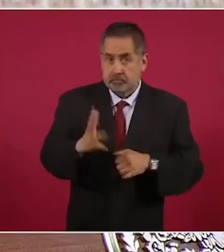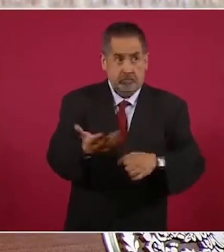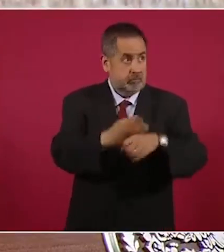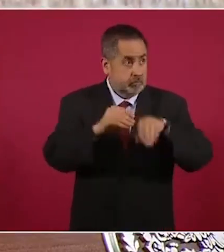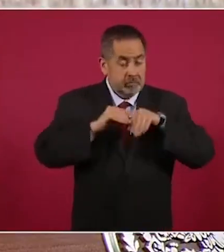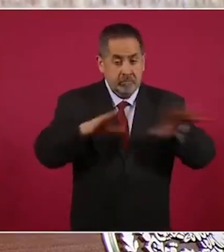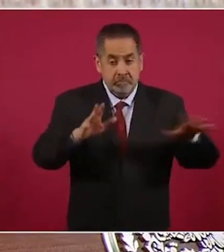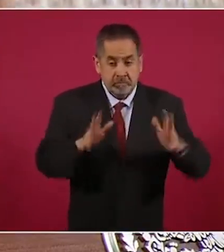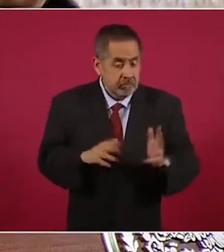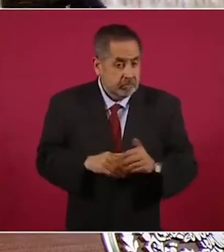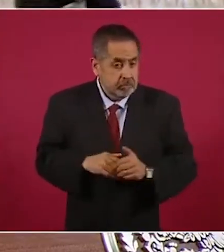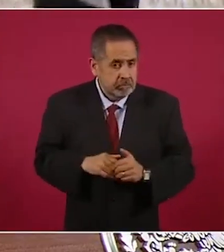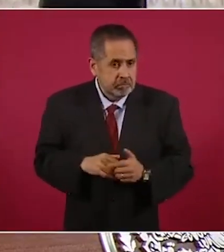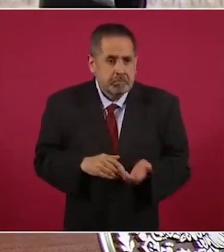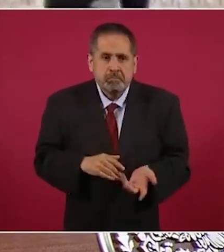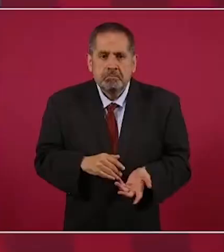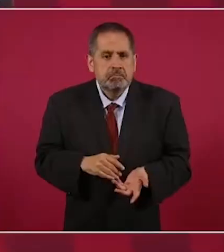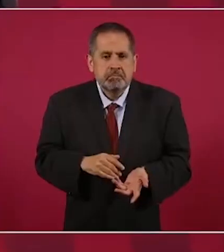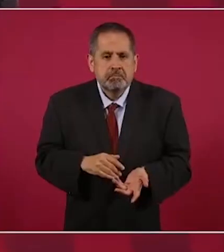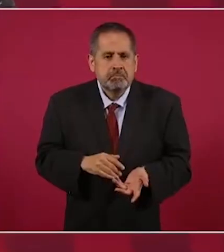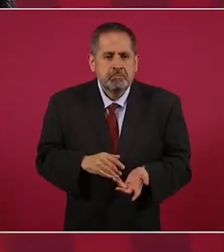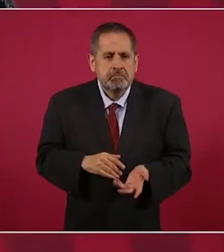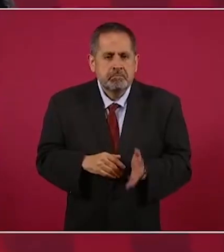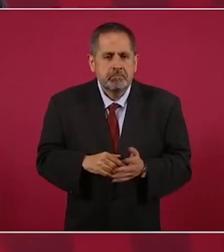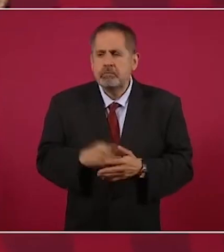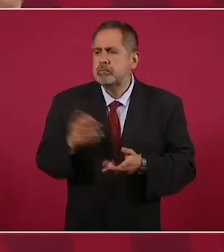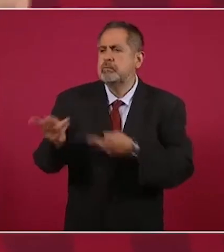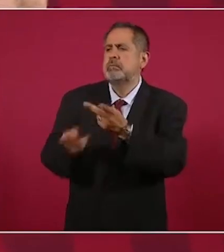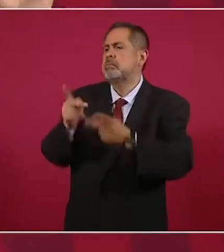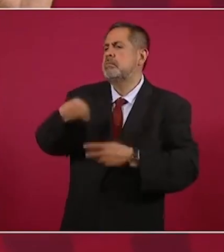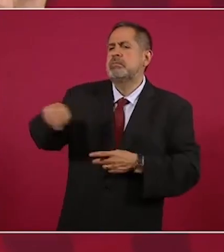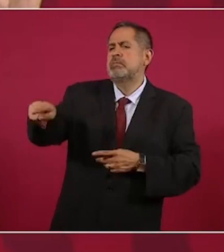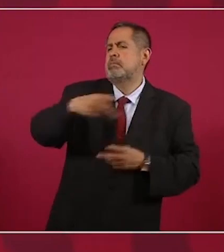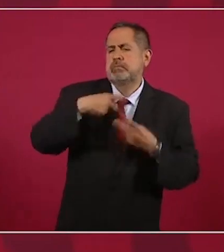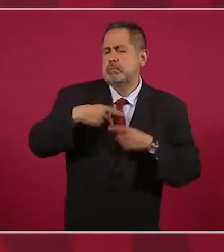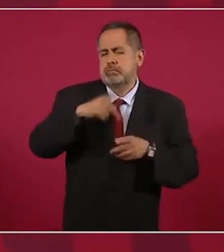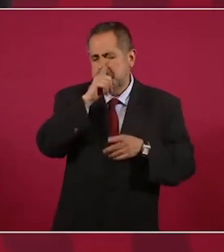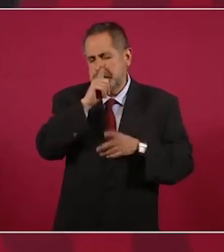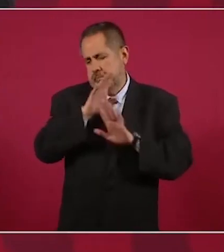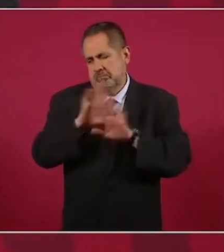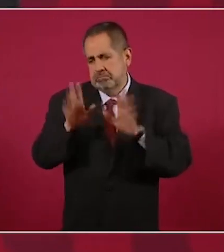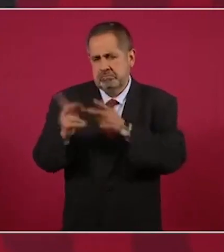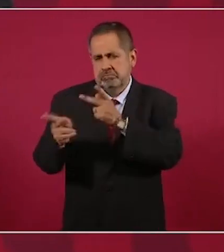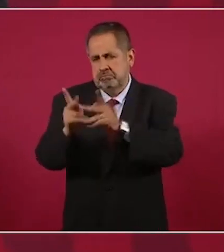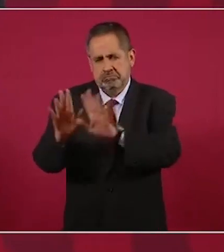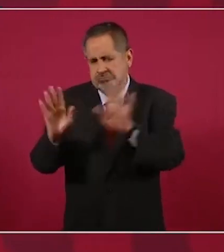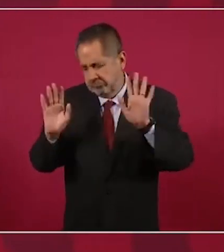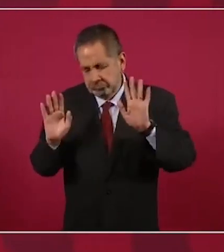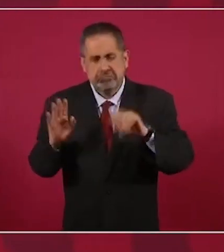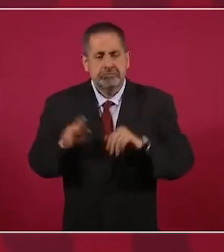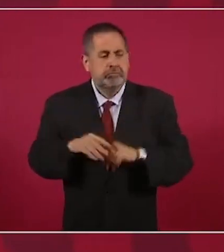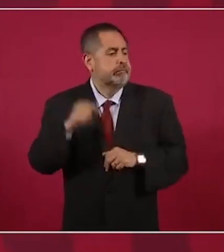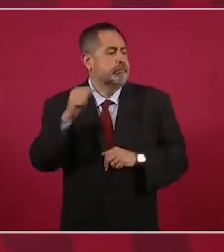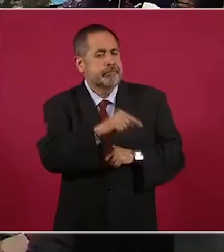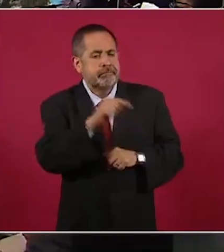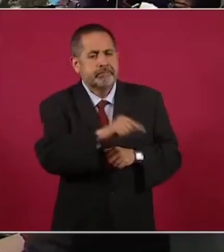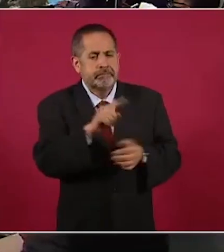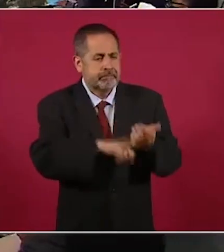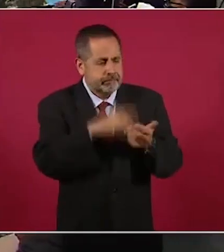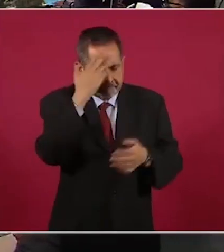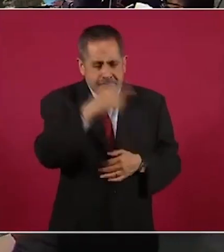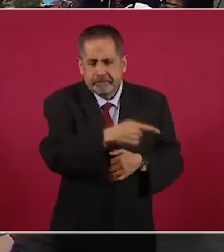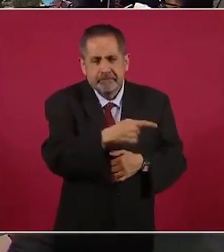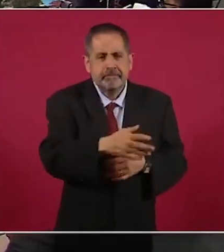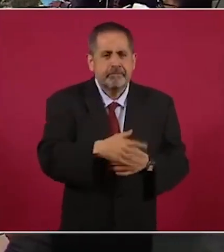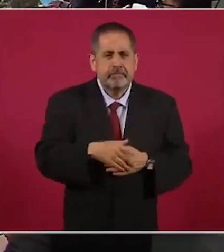Ya no le voy a preguntar a la gente, porque está muy difícil